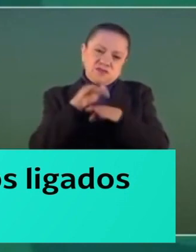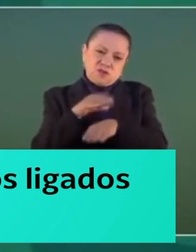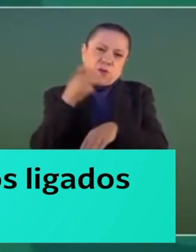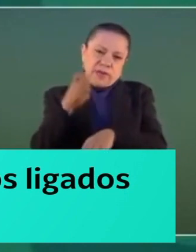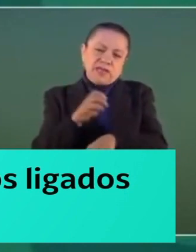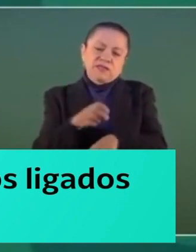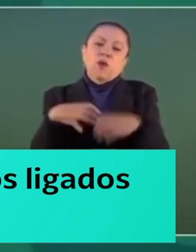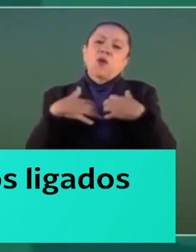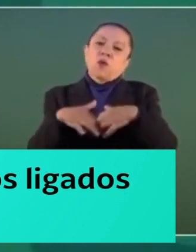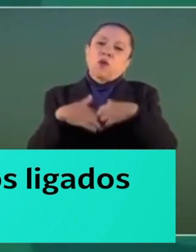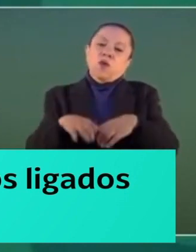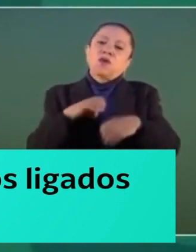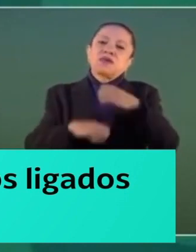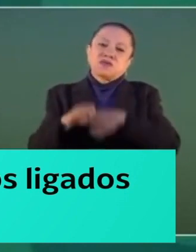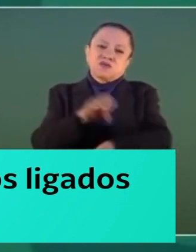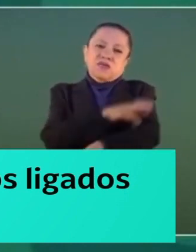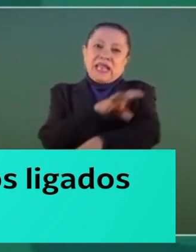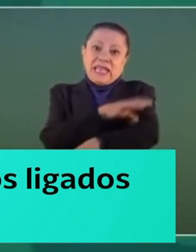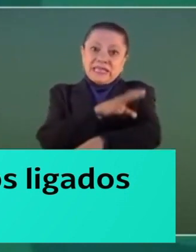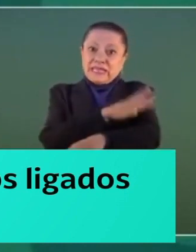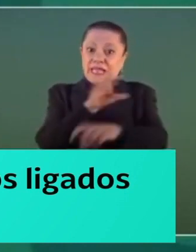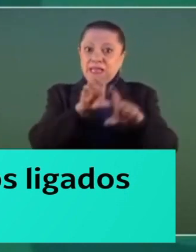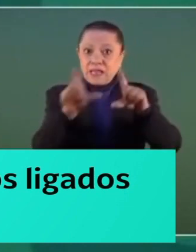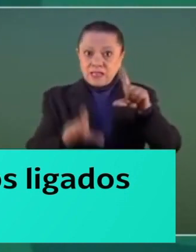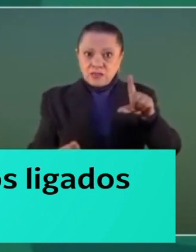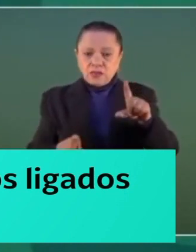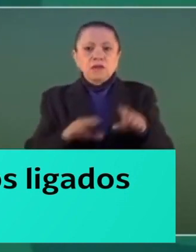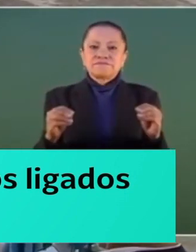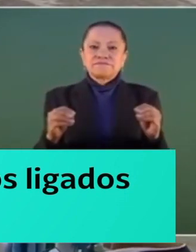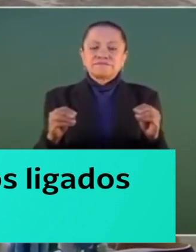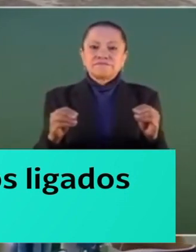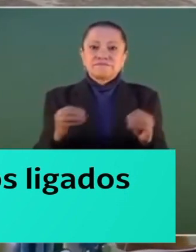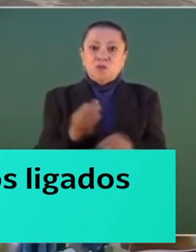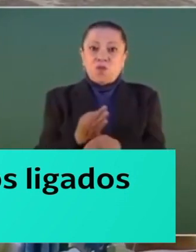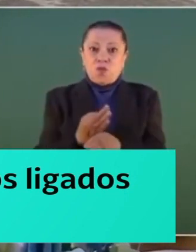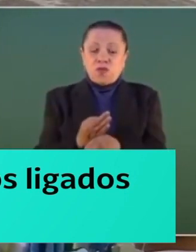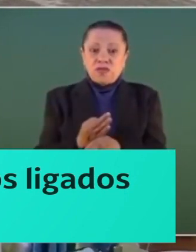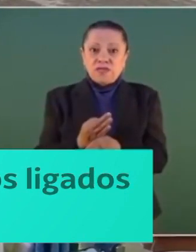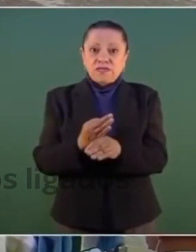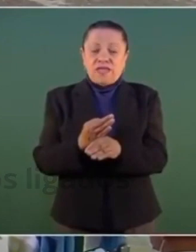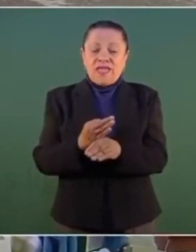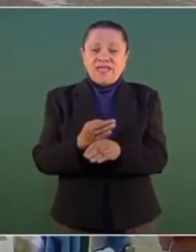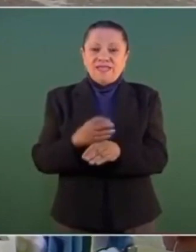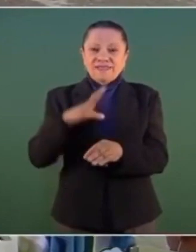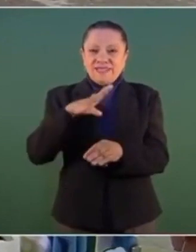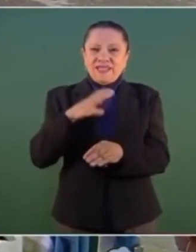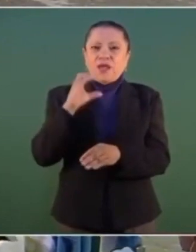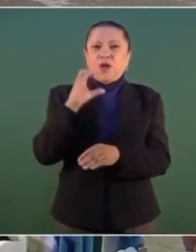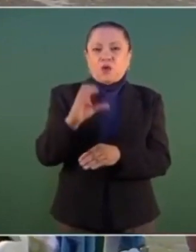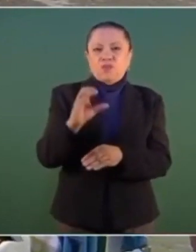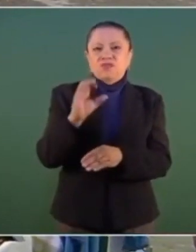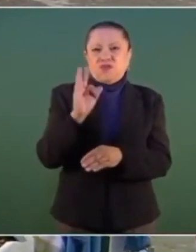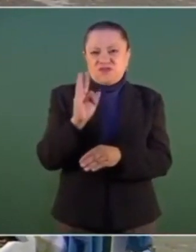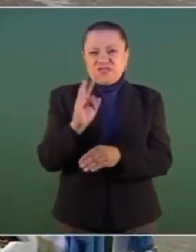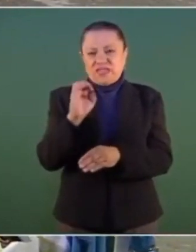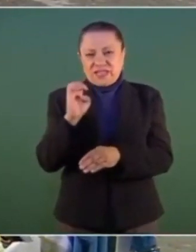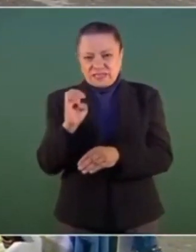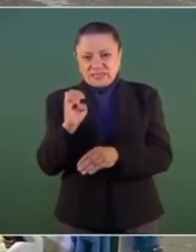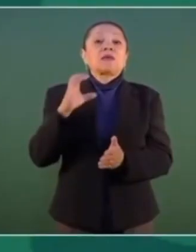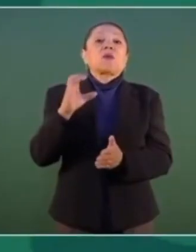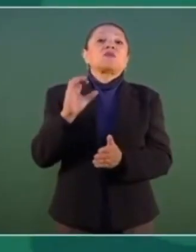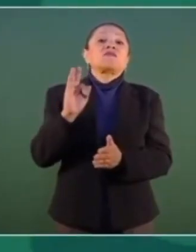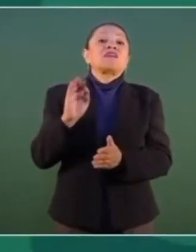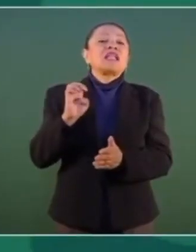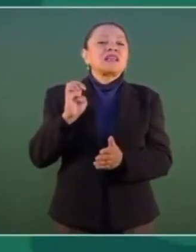señala que deben ser juzgados ante la gravedad de haber puesto en riesgo no solo a las instituciones, sino que con su actuar permitieron que la